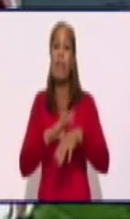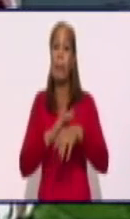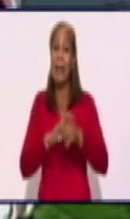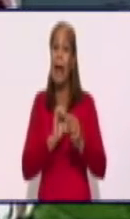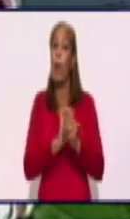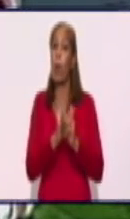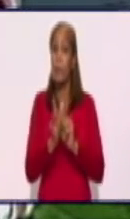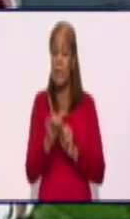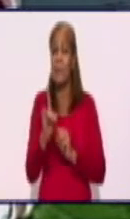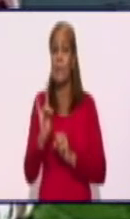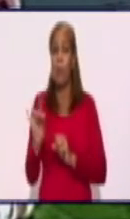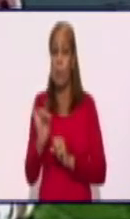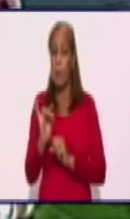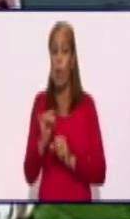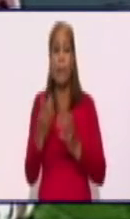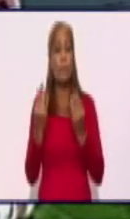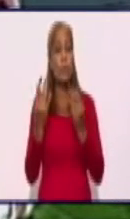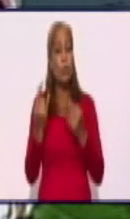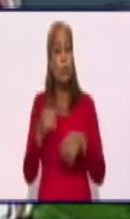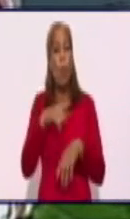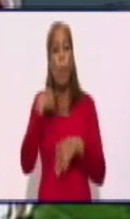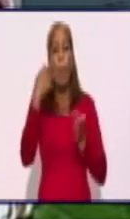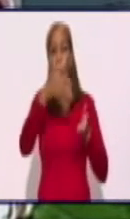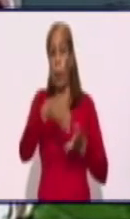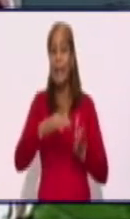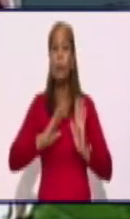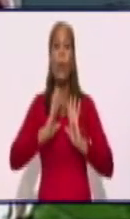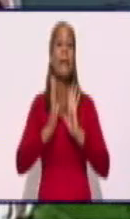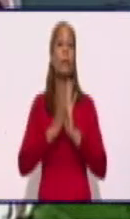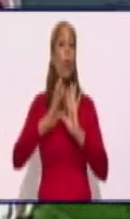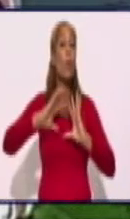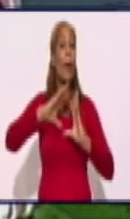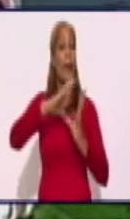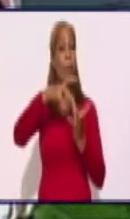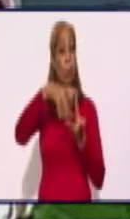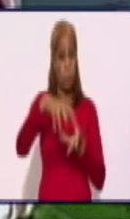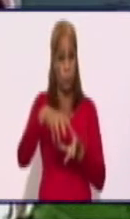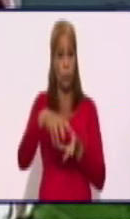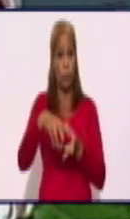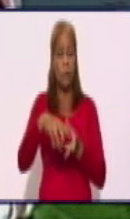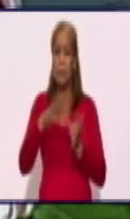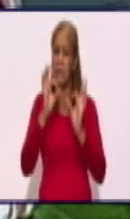a quedar también con un antes y un después de la pandemia.